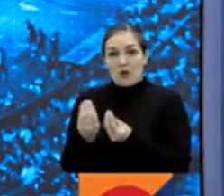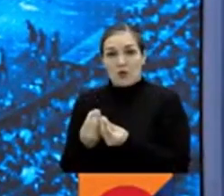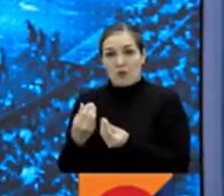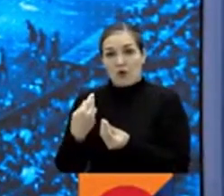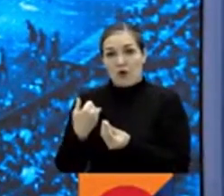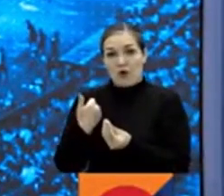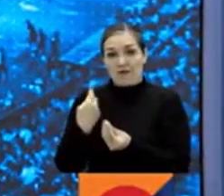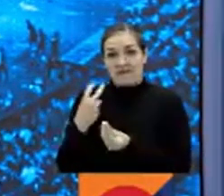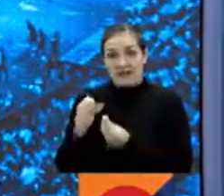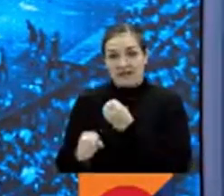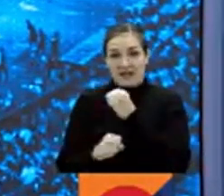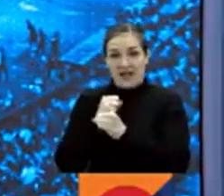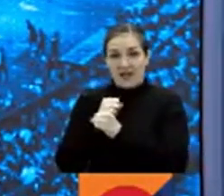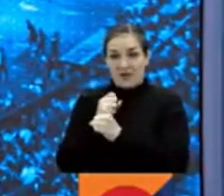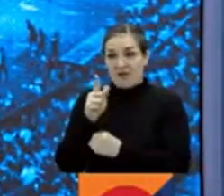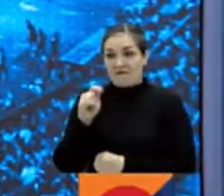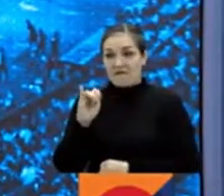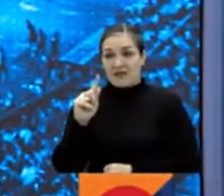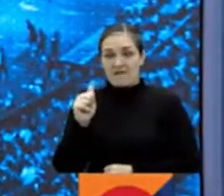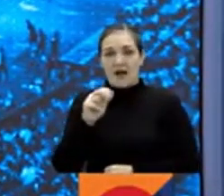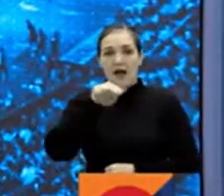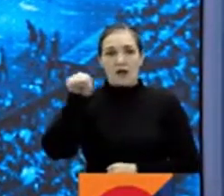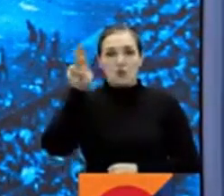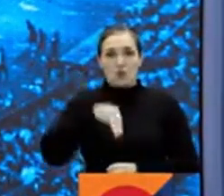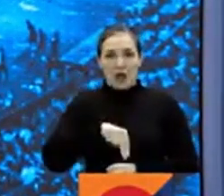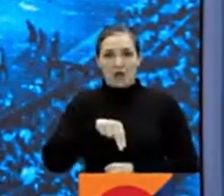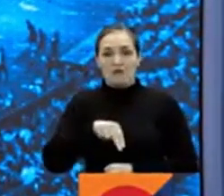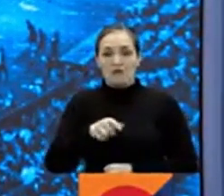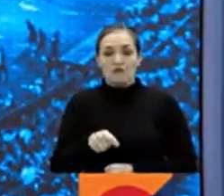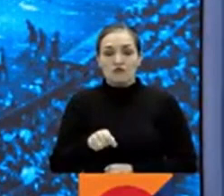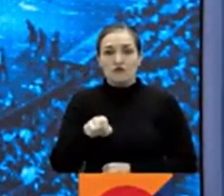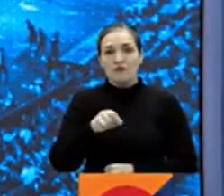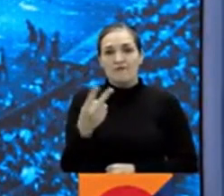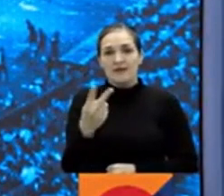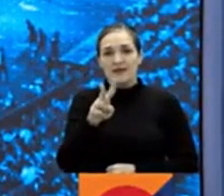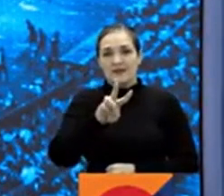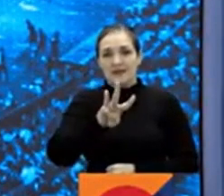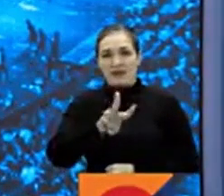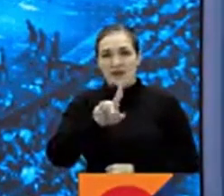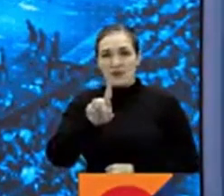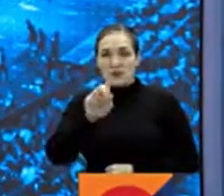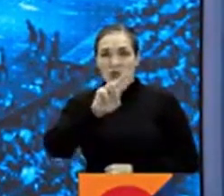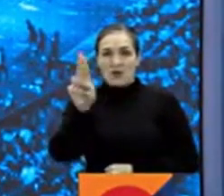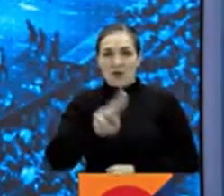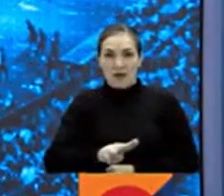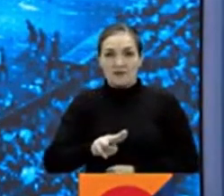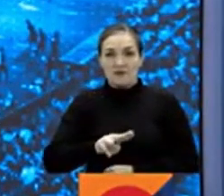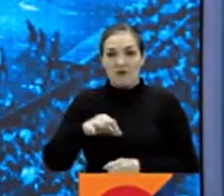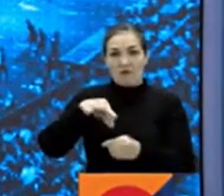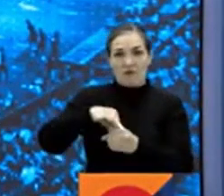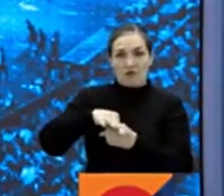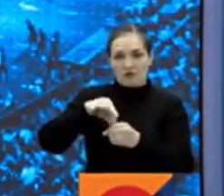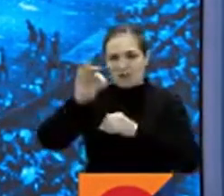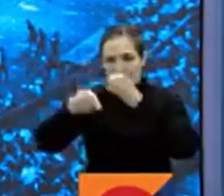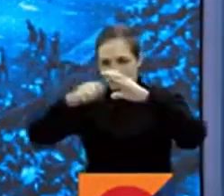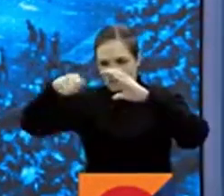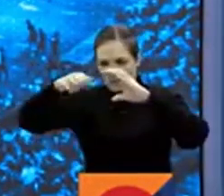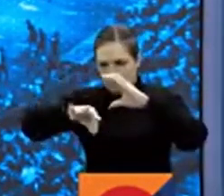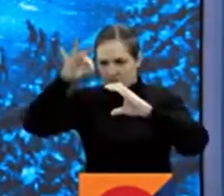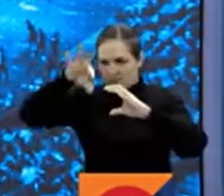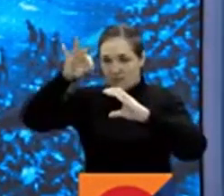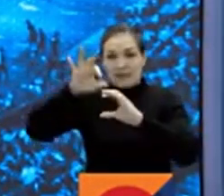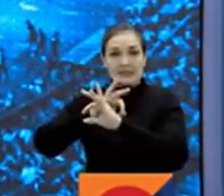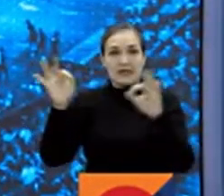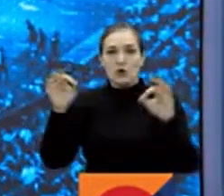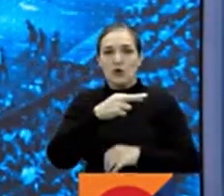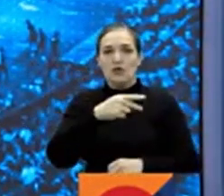tuvo que anular el sorteo que se realizaría este viernes 31 de marzo por temas políticos. Así lo anunciaron los responsables del fútbol de